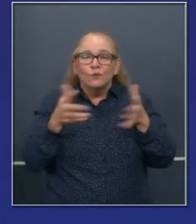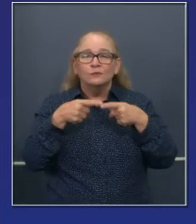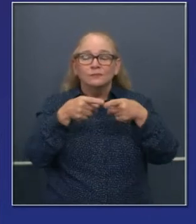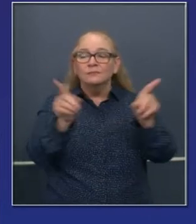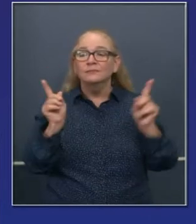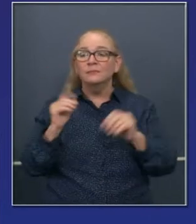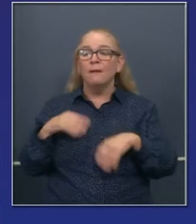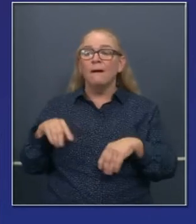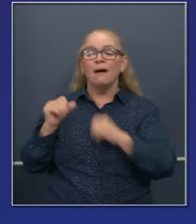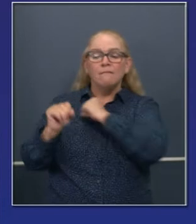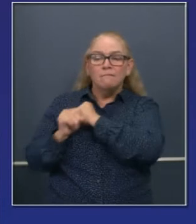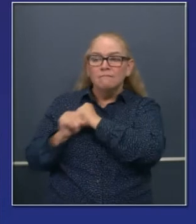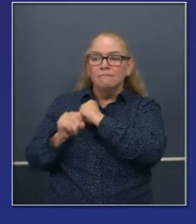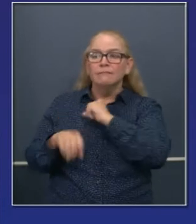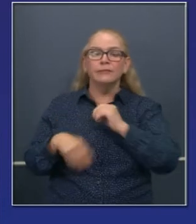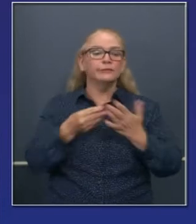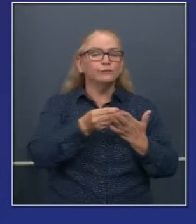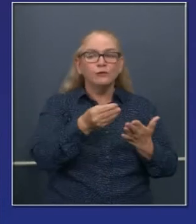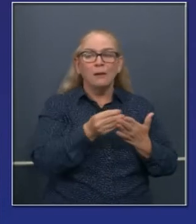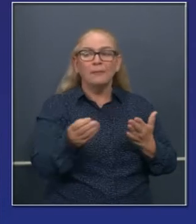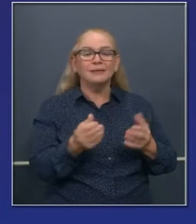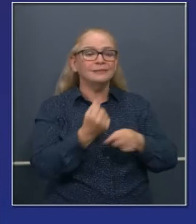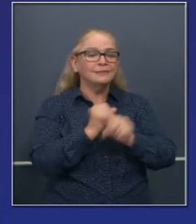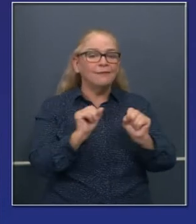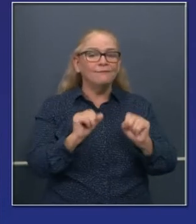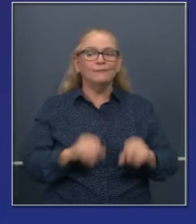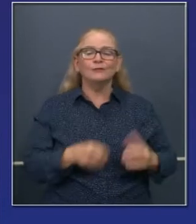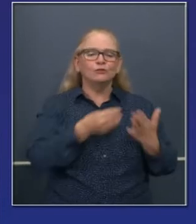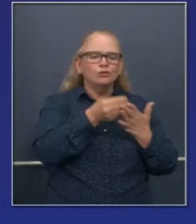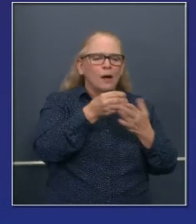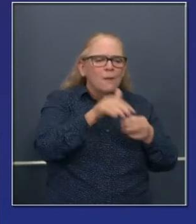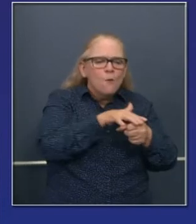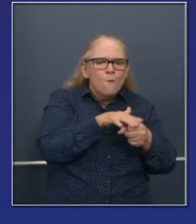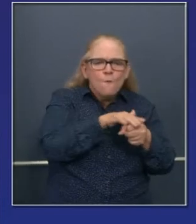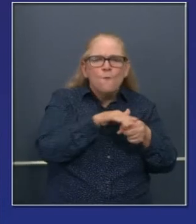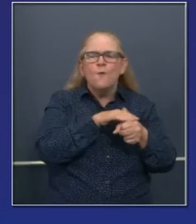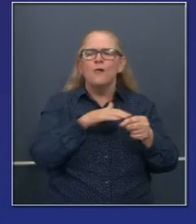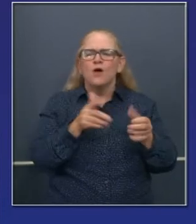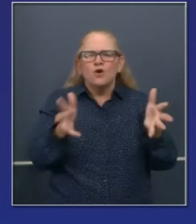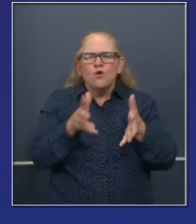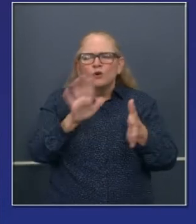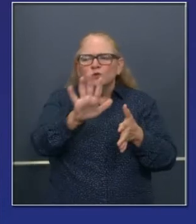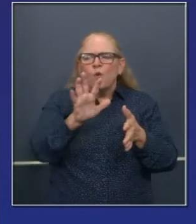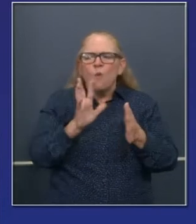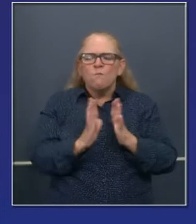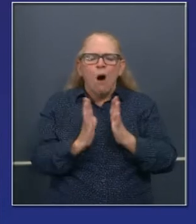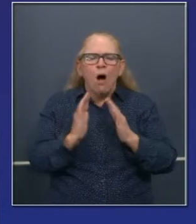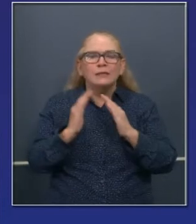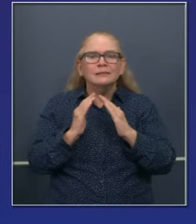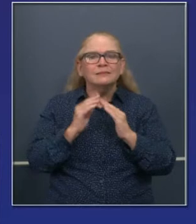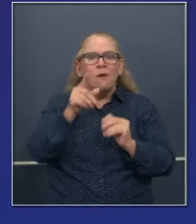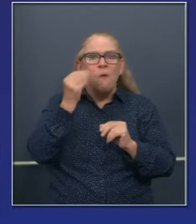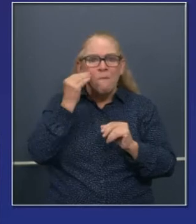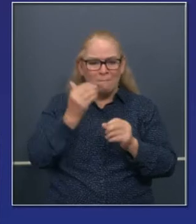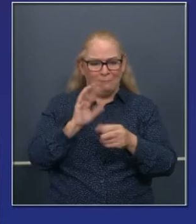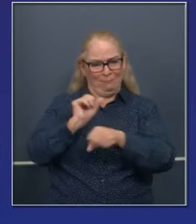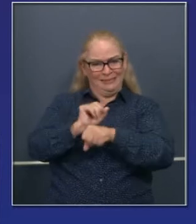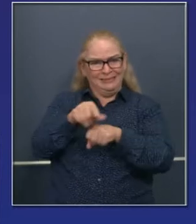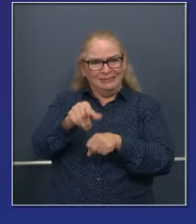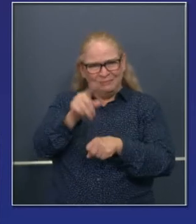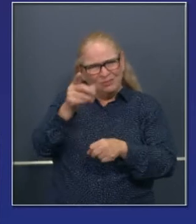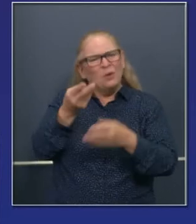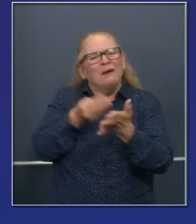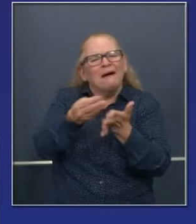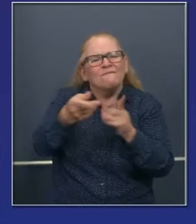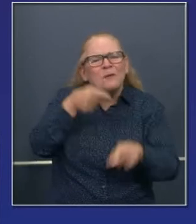localmente, comprar aquí en el estado, comprar seguro. La idea es apoyar a nuestros pequeños negocios, nuestros micros negocios, nuestros negocios